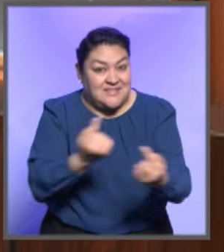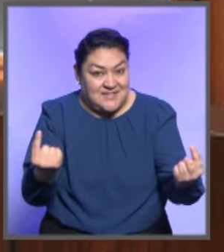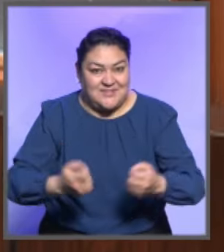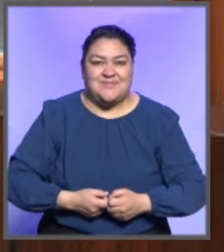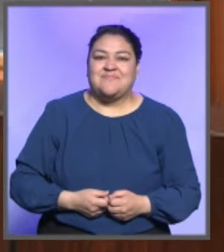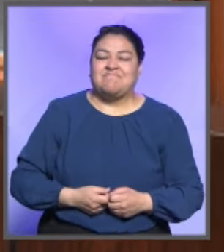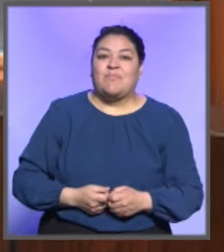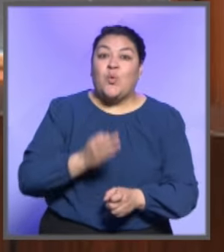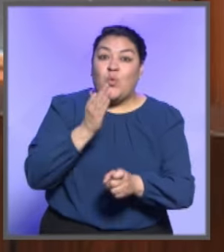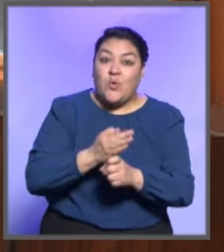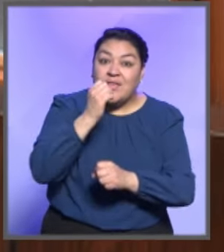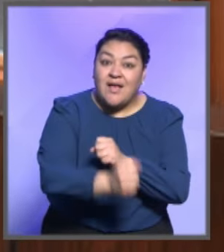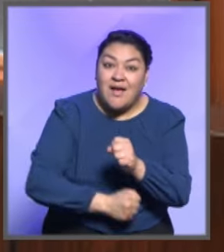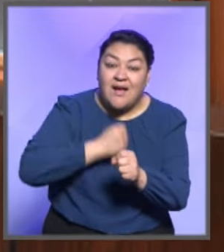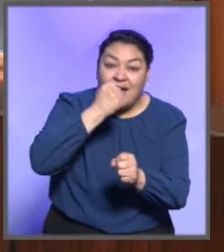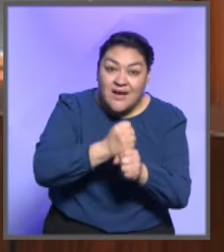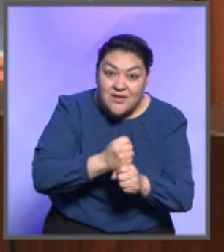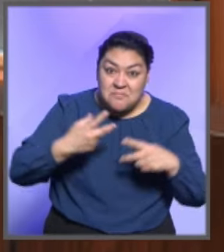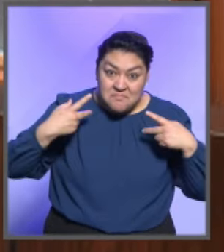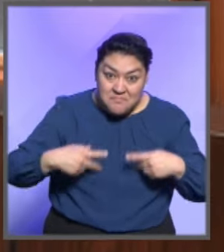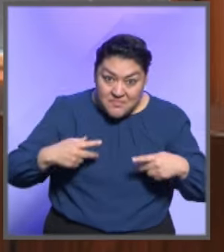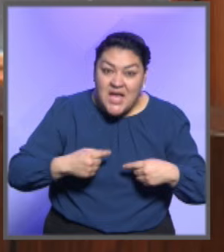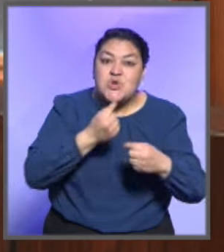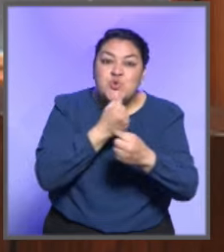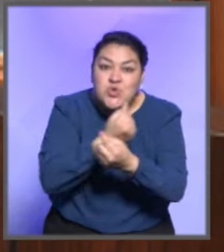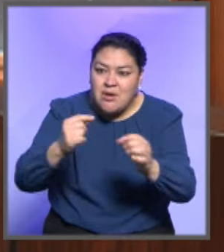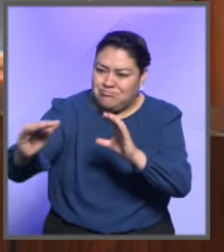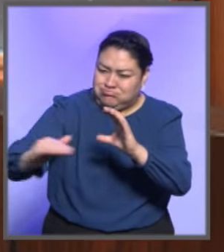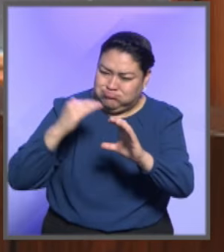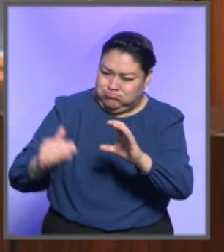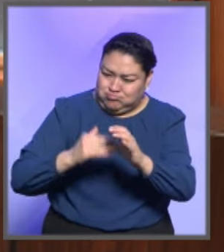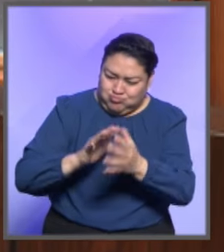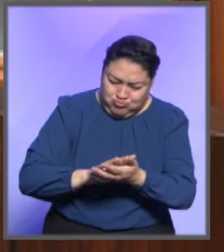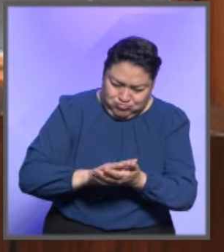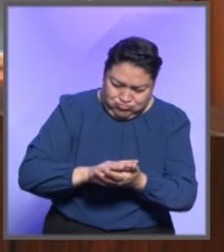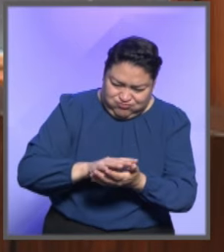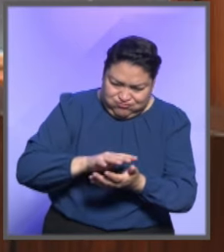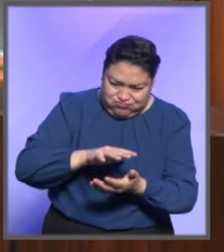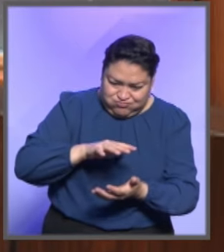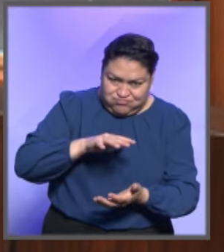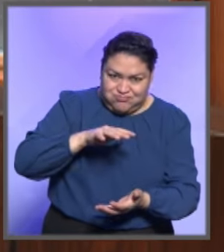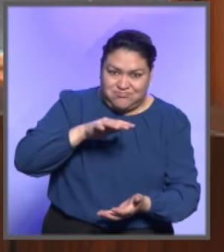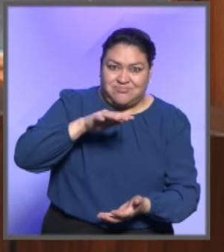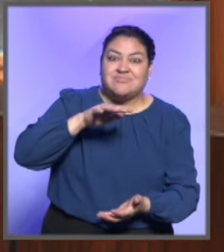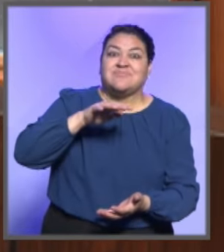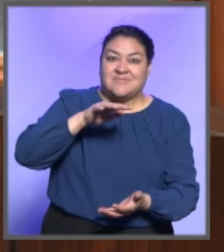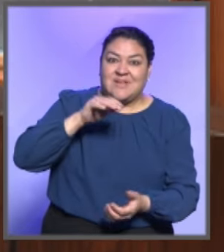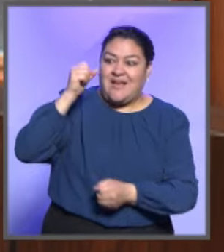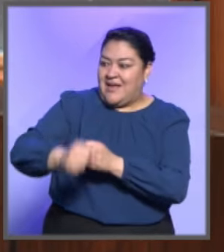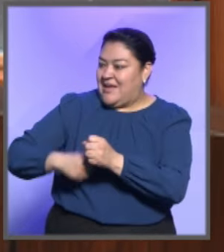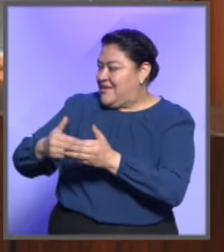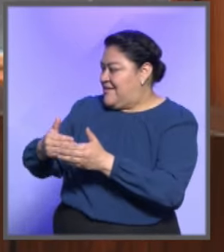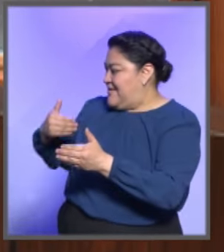mexicana. Este año tuvimos una participación que ha rebasado el número de participación